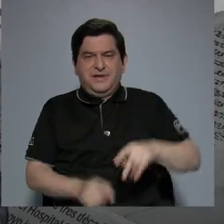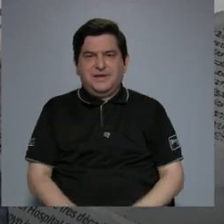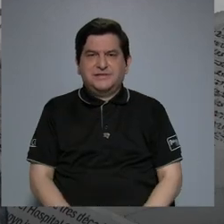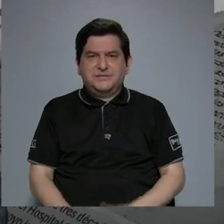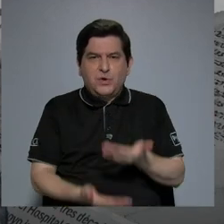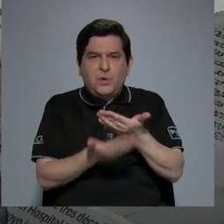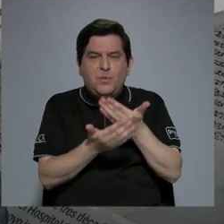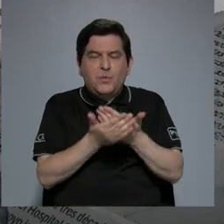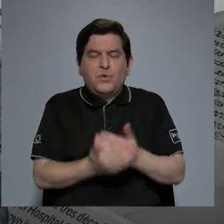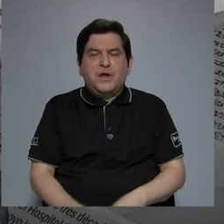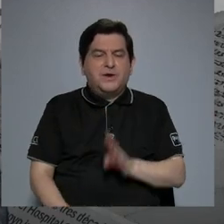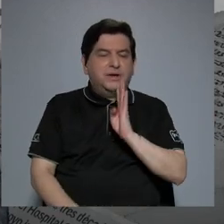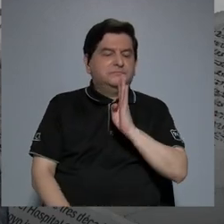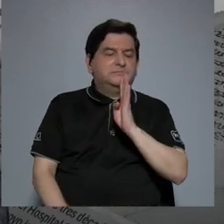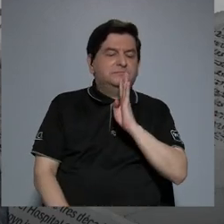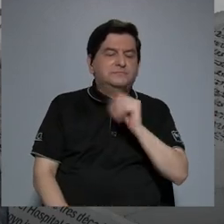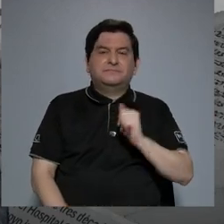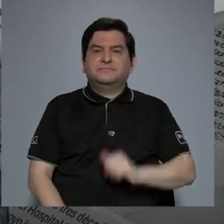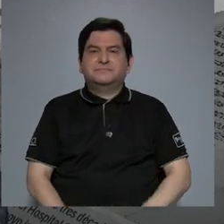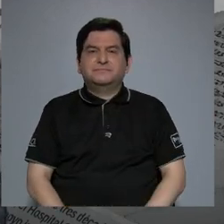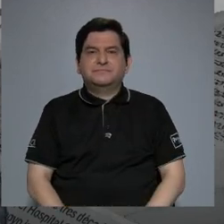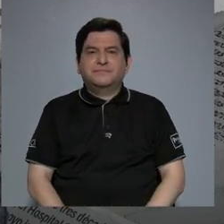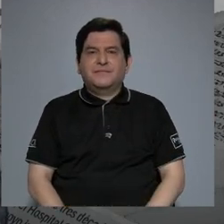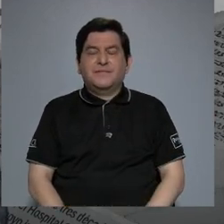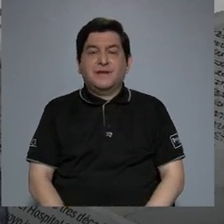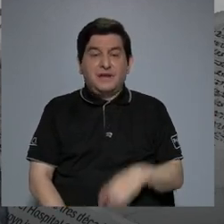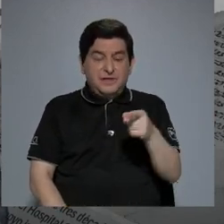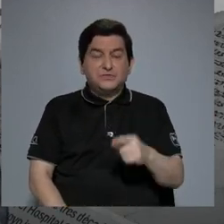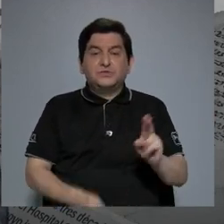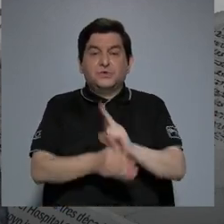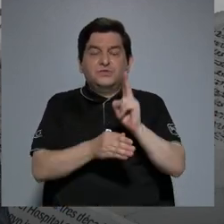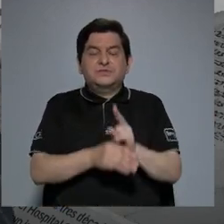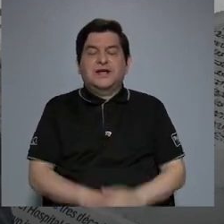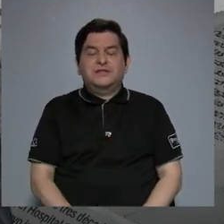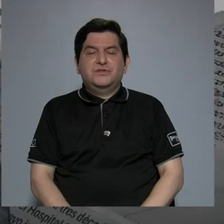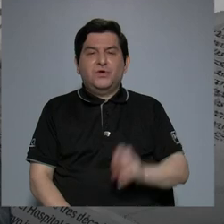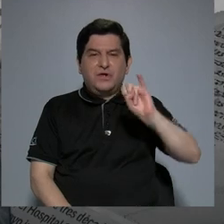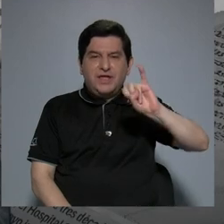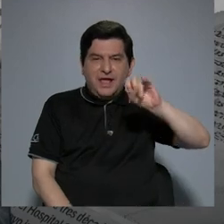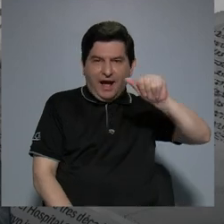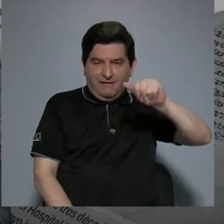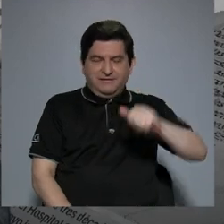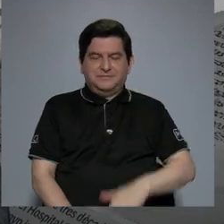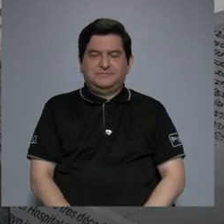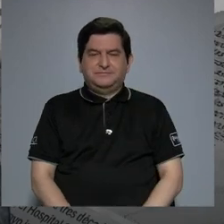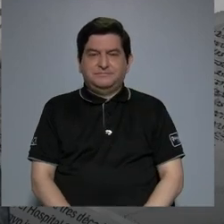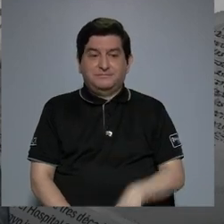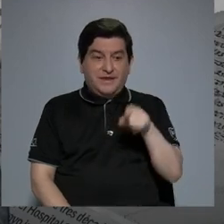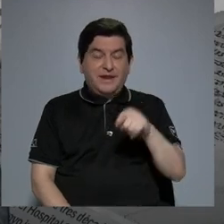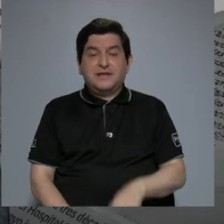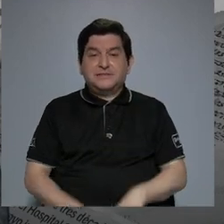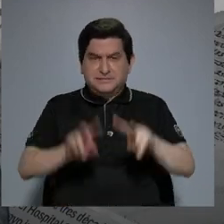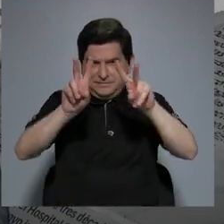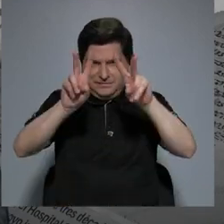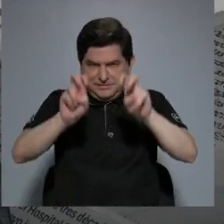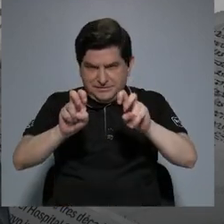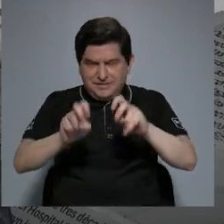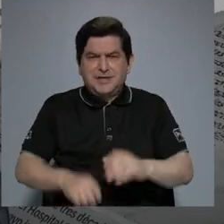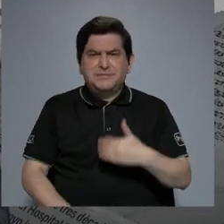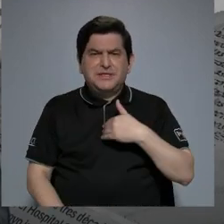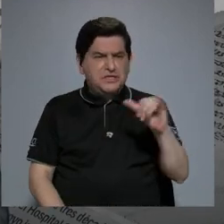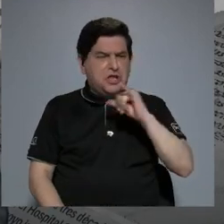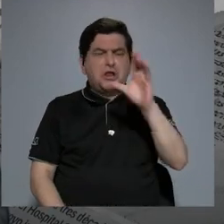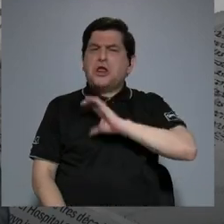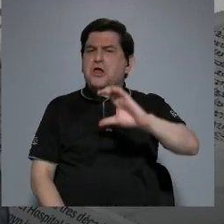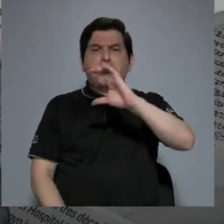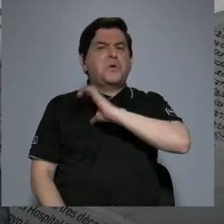la prueba oral con inteligencia artificial. Esta prueba tiene las